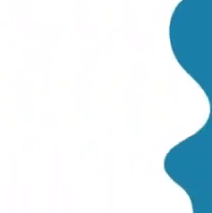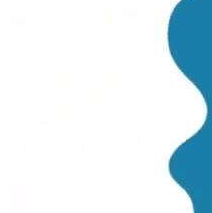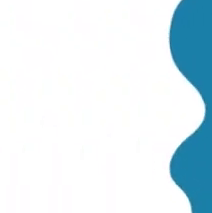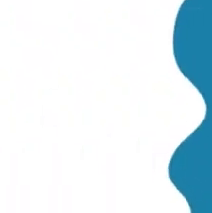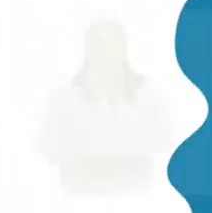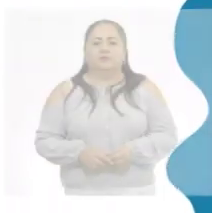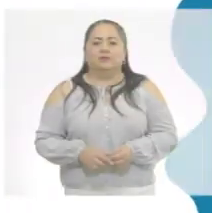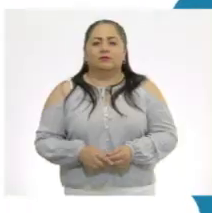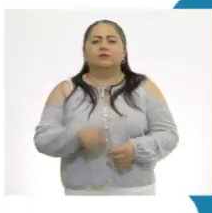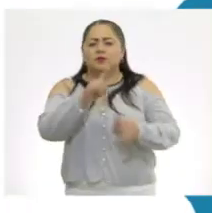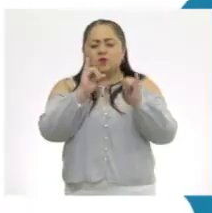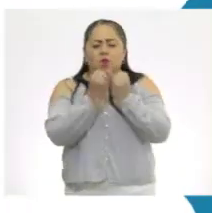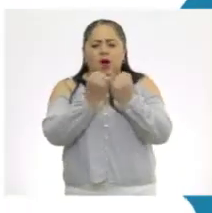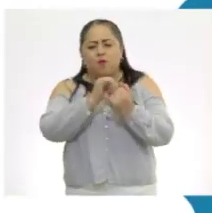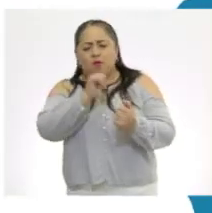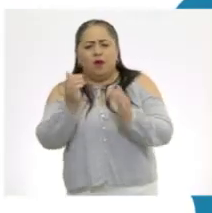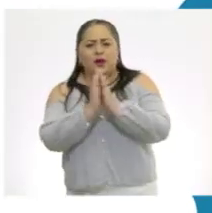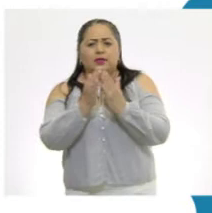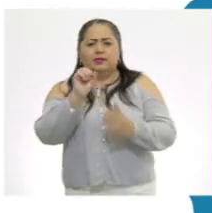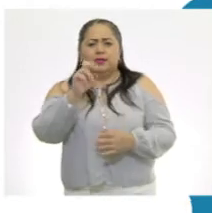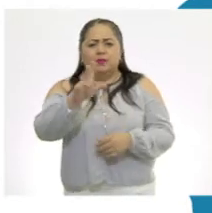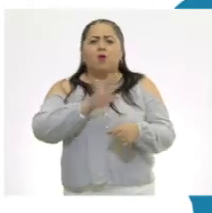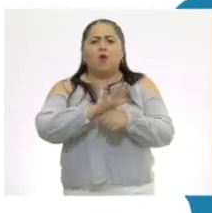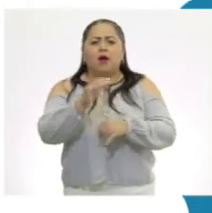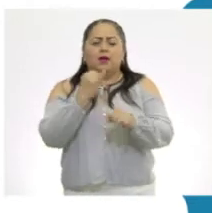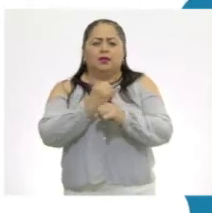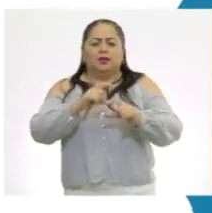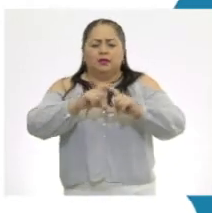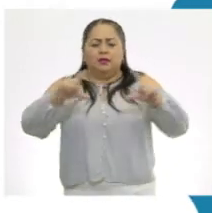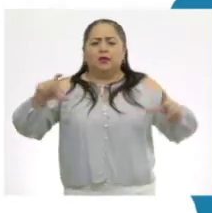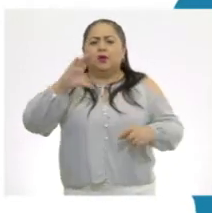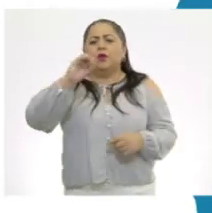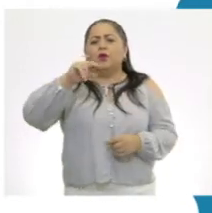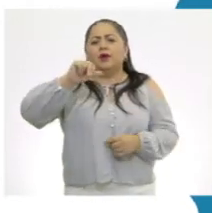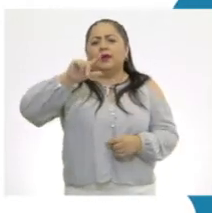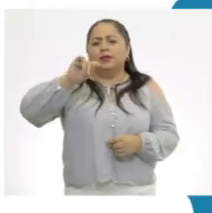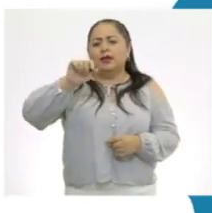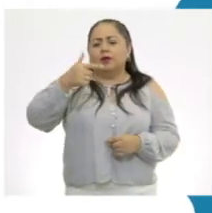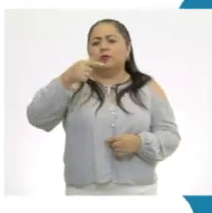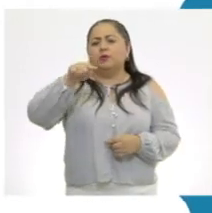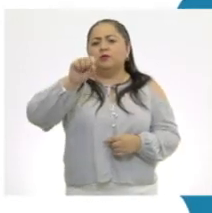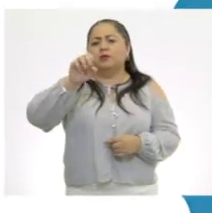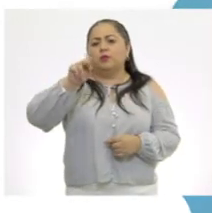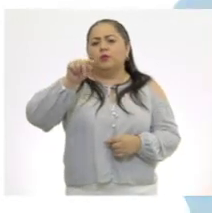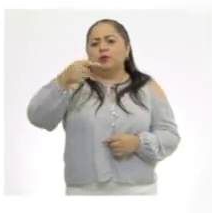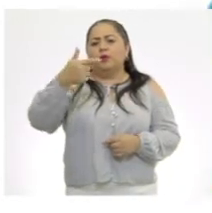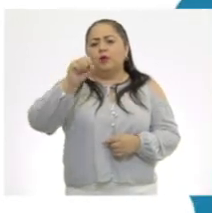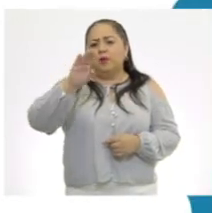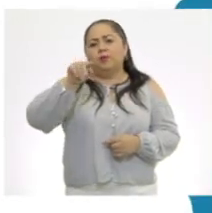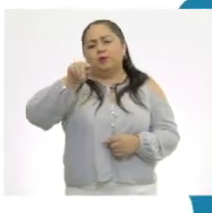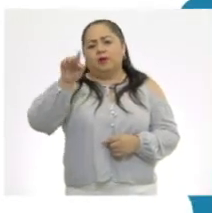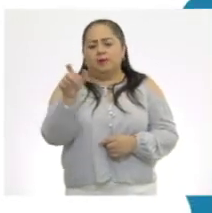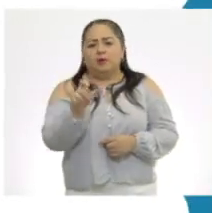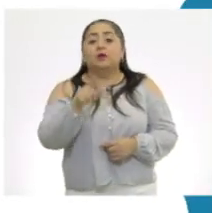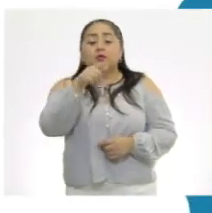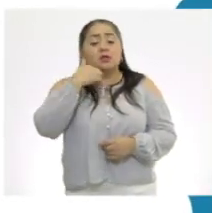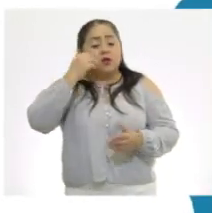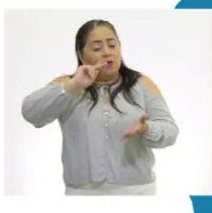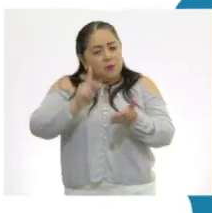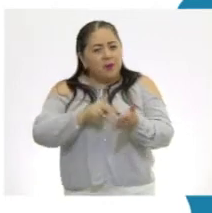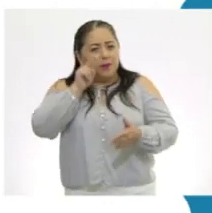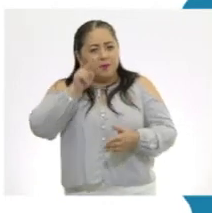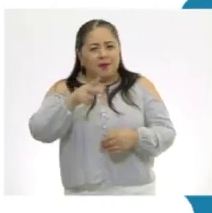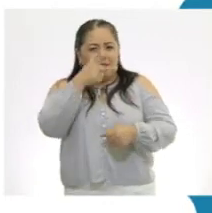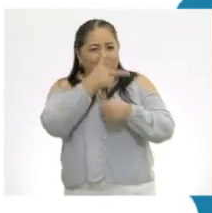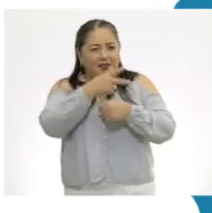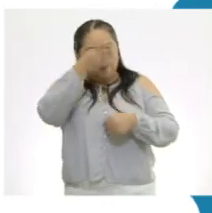También puedes encontrar los libros de texto en la página con alitec.cep.gov.mx. Si quieres volver a